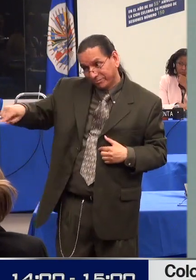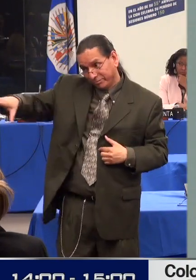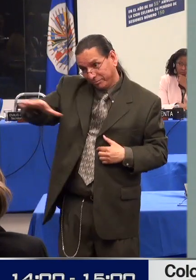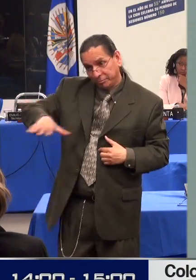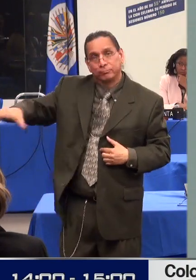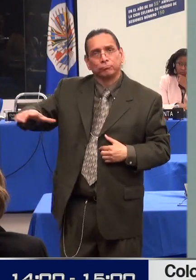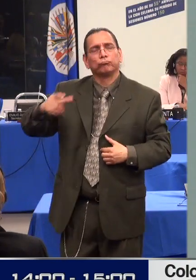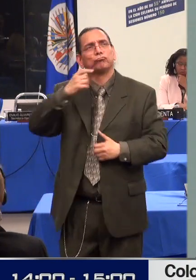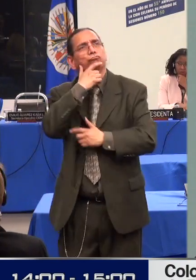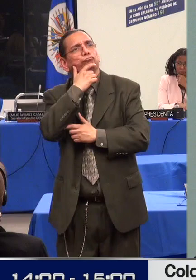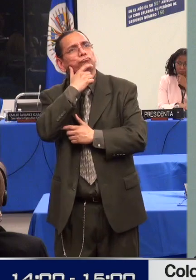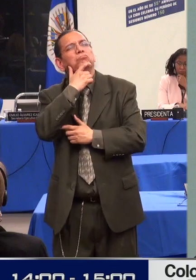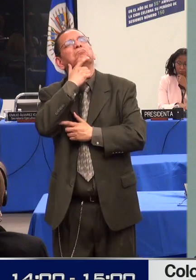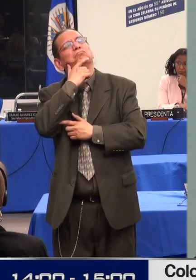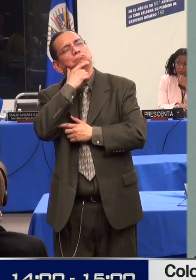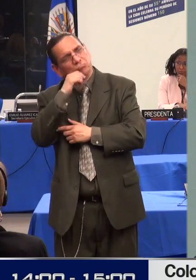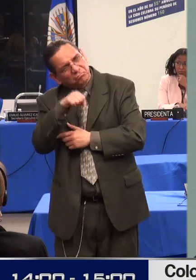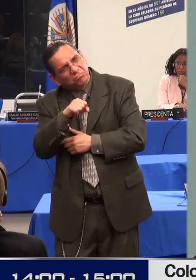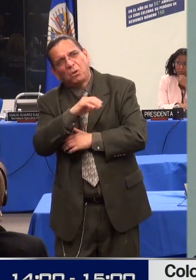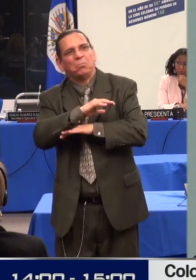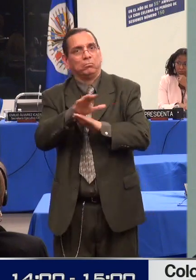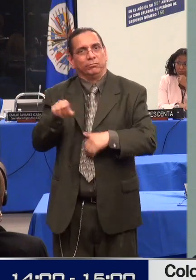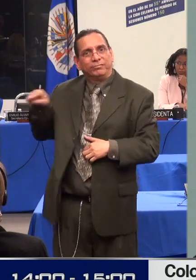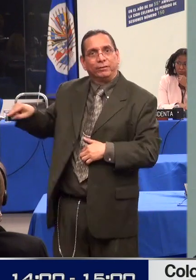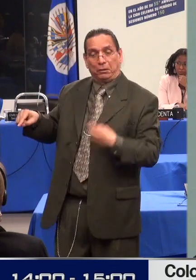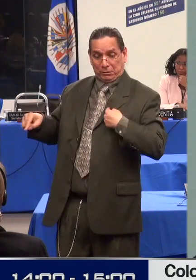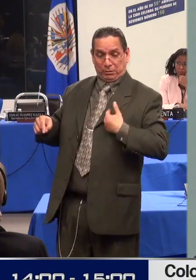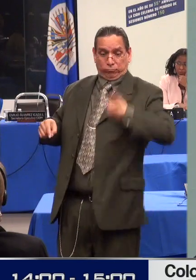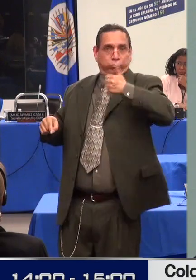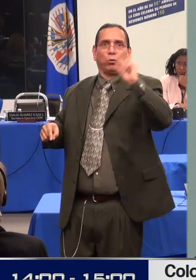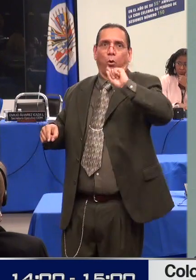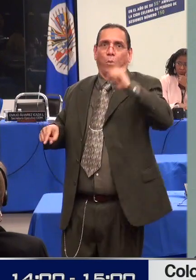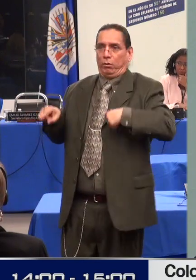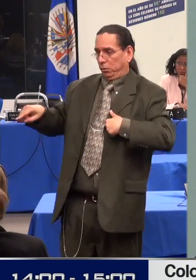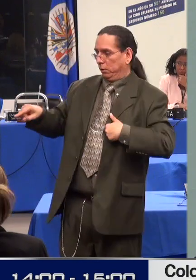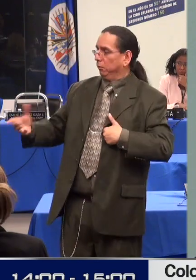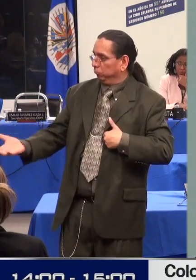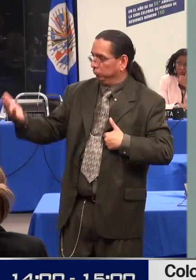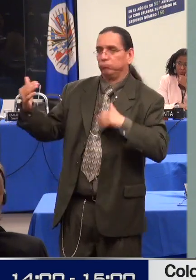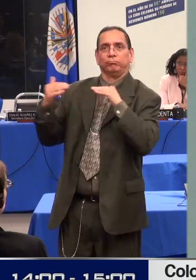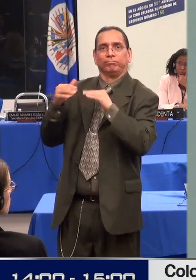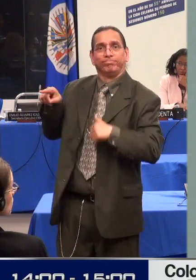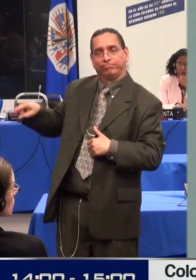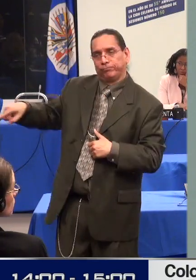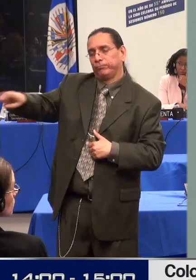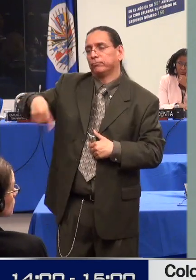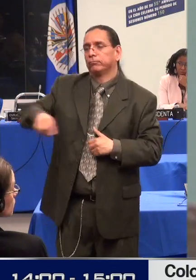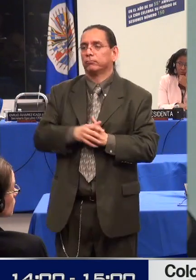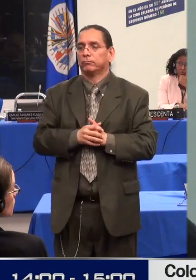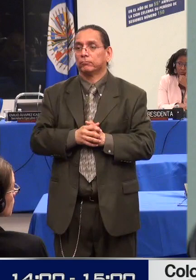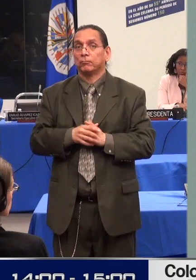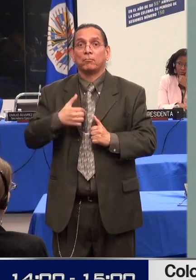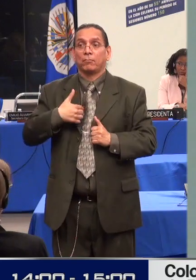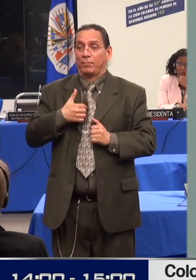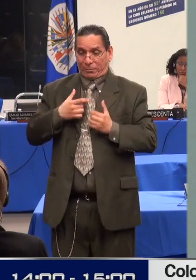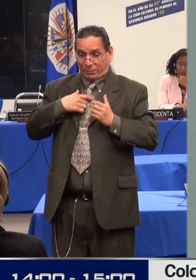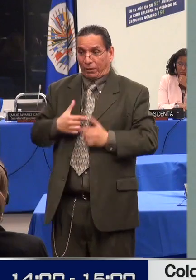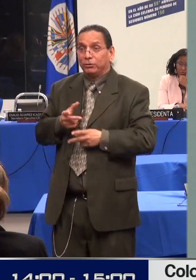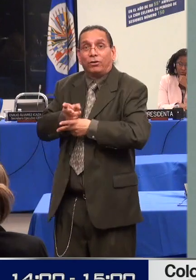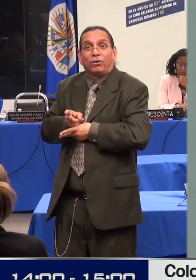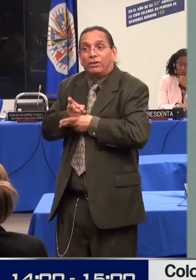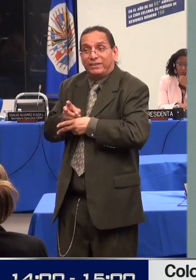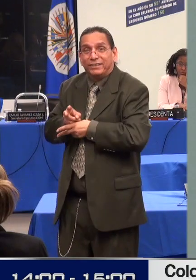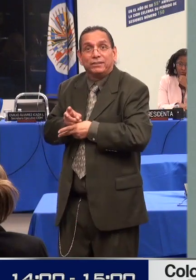la interdicción judicial o también ya no se diga con la esterilización consentida o con lo que también se